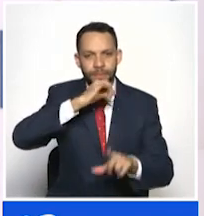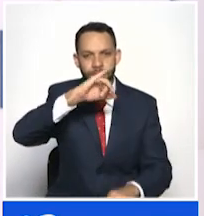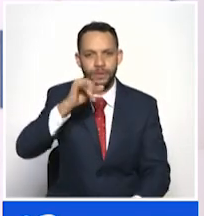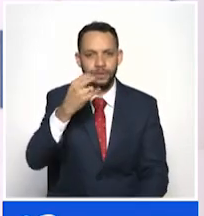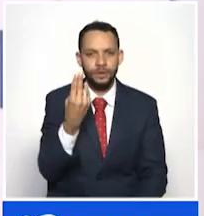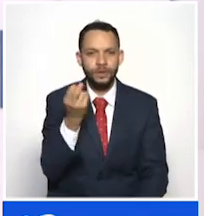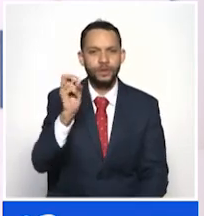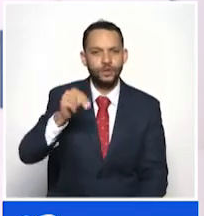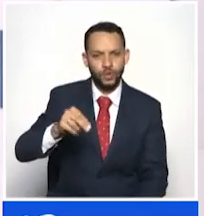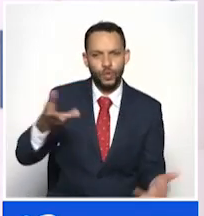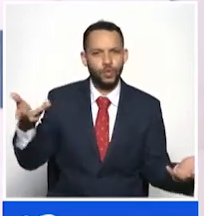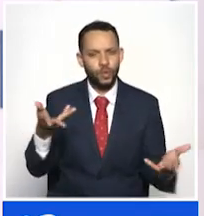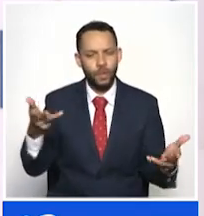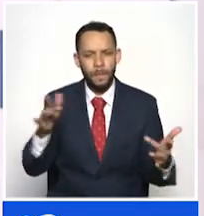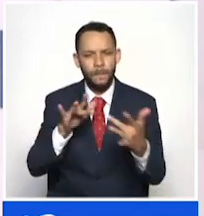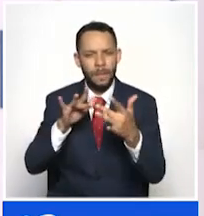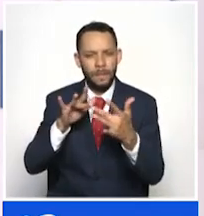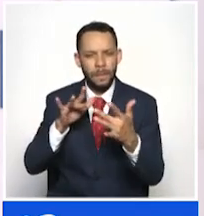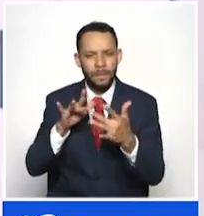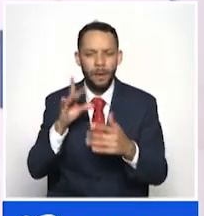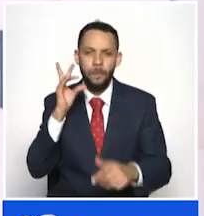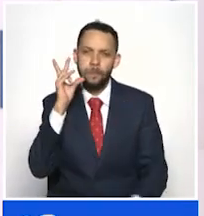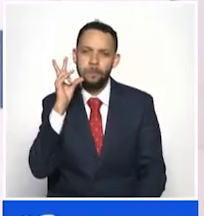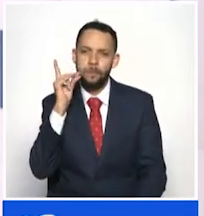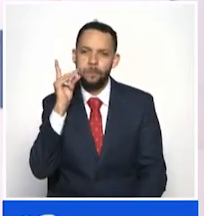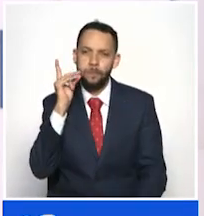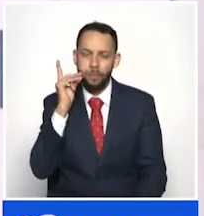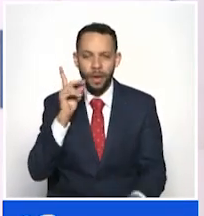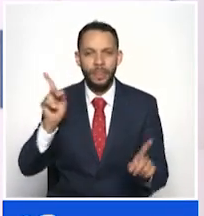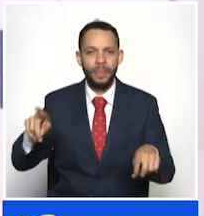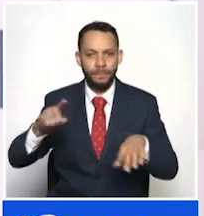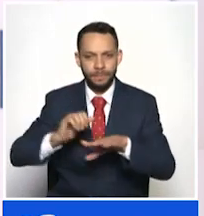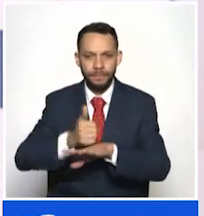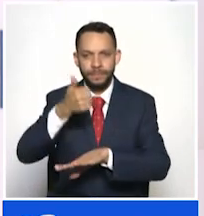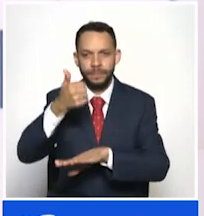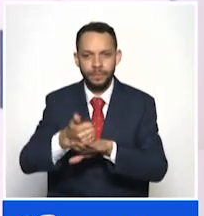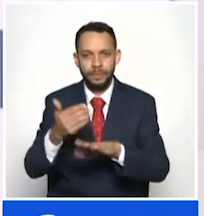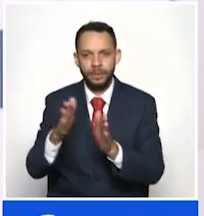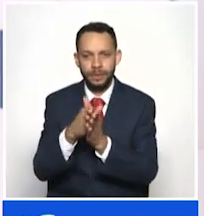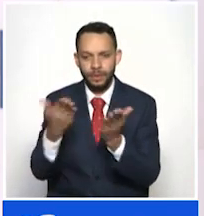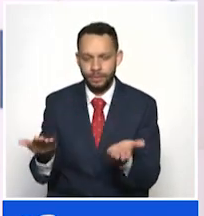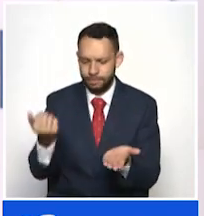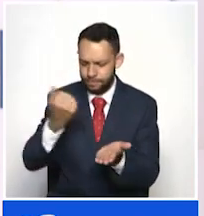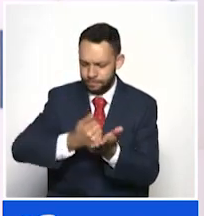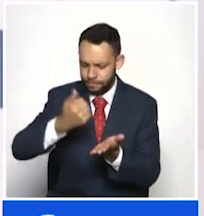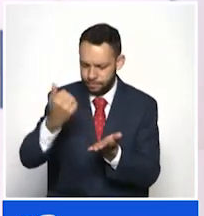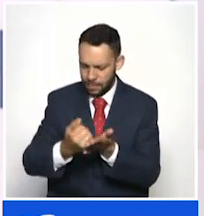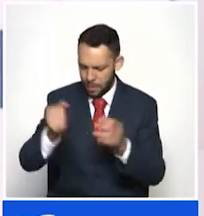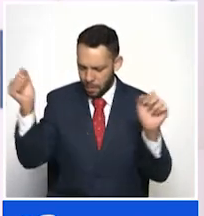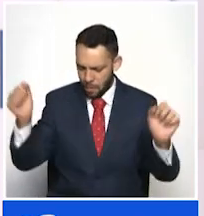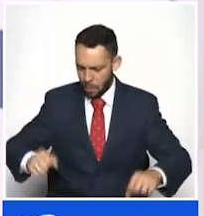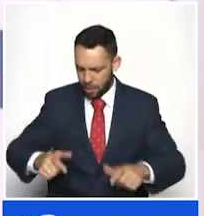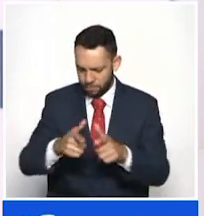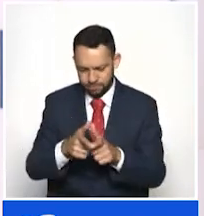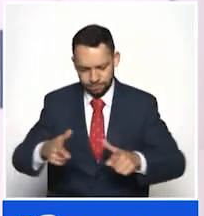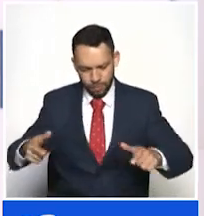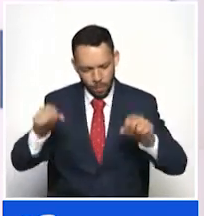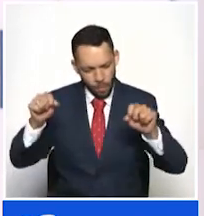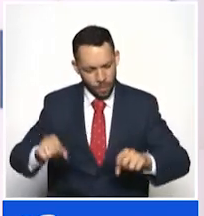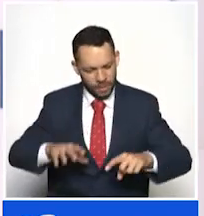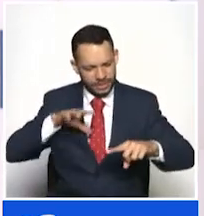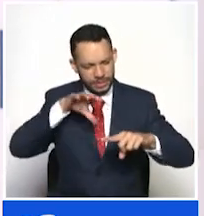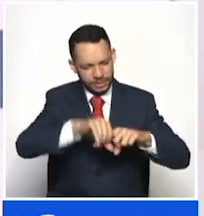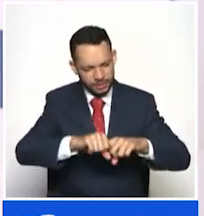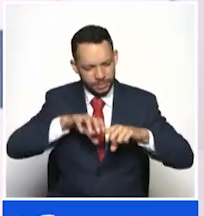a esta hora con en Pereira con el director de Pasaportes de Risaralda hablando sobre el aumento de citas y de los